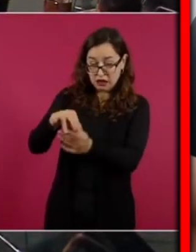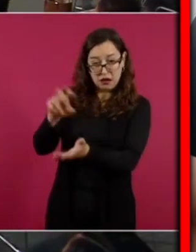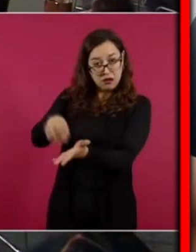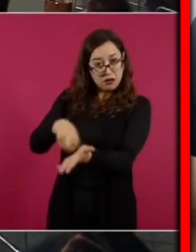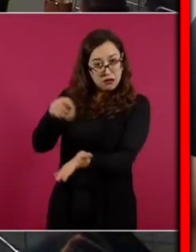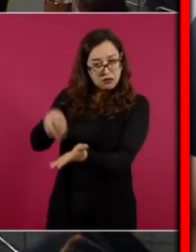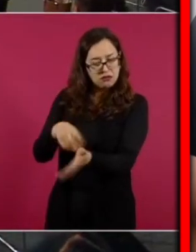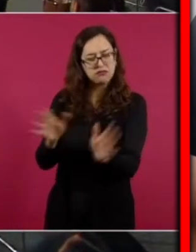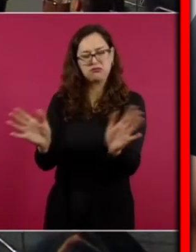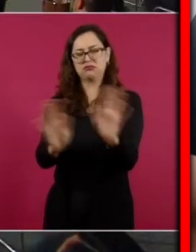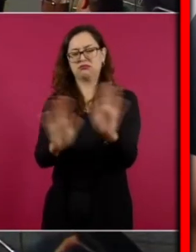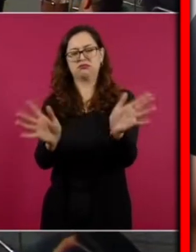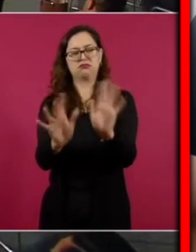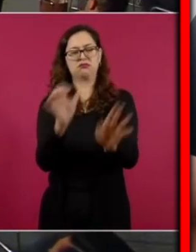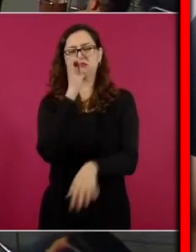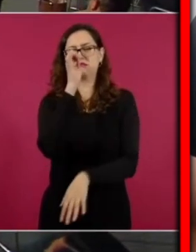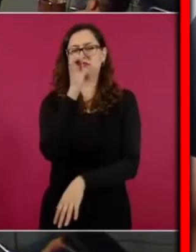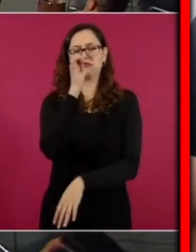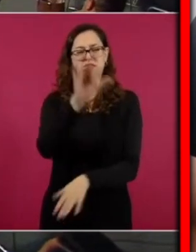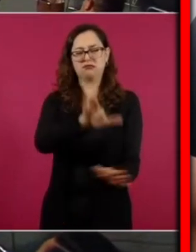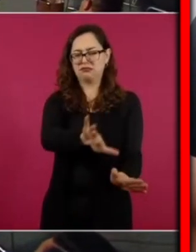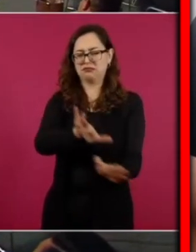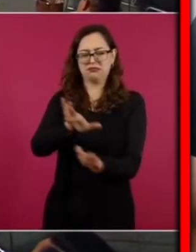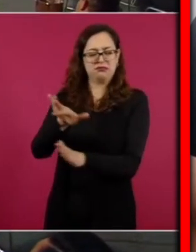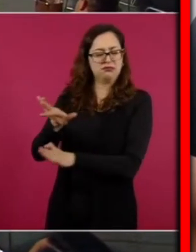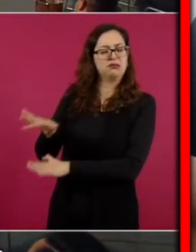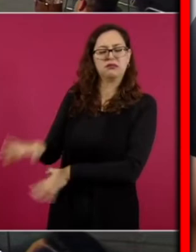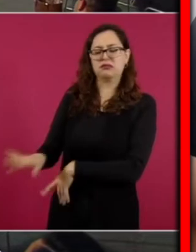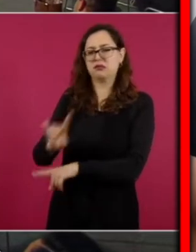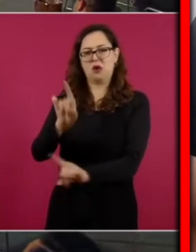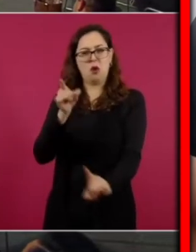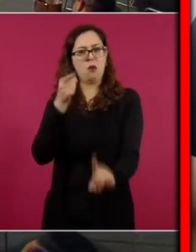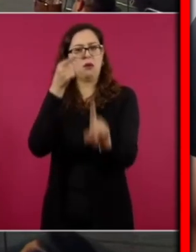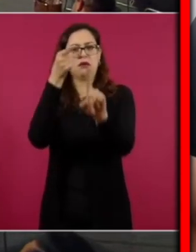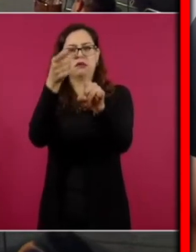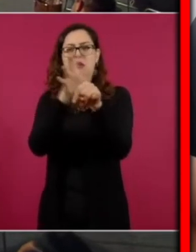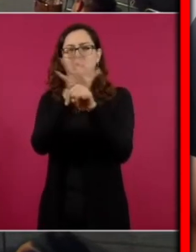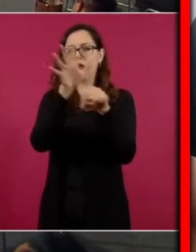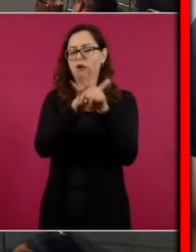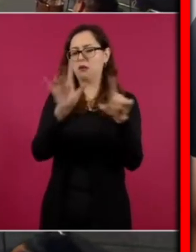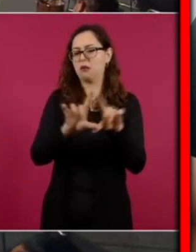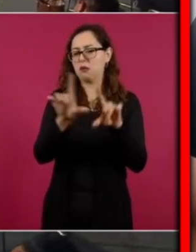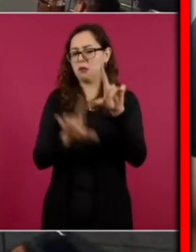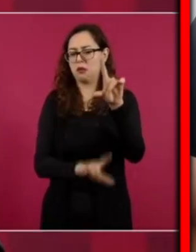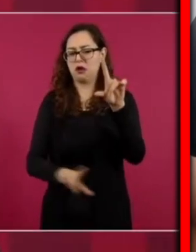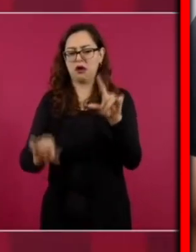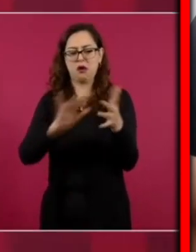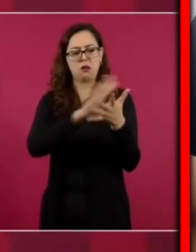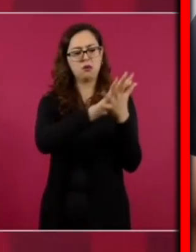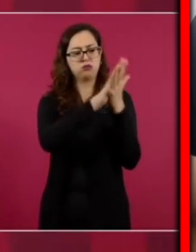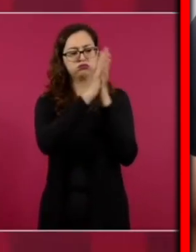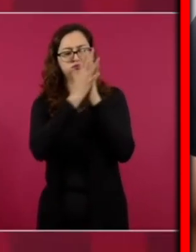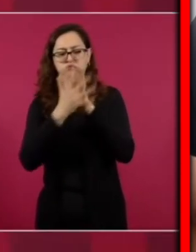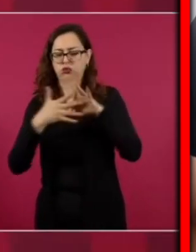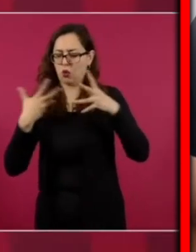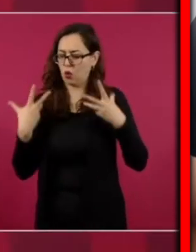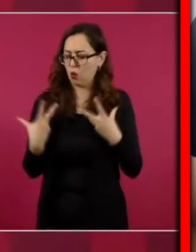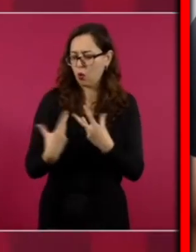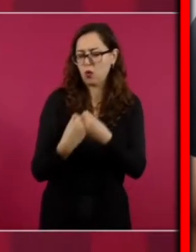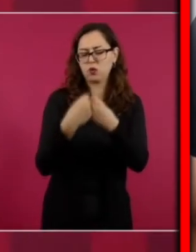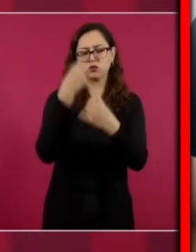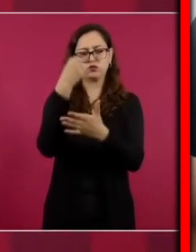fortalecer el movimiento de transformación y